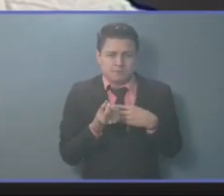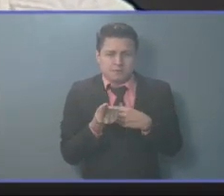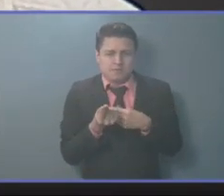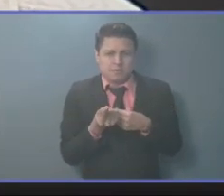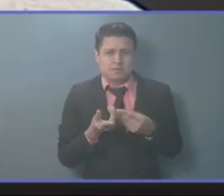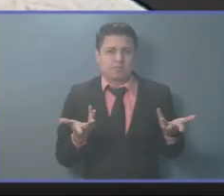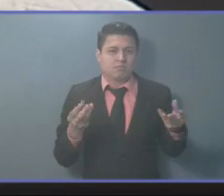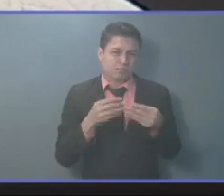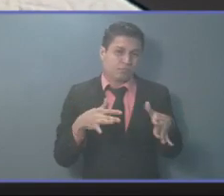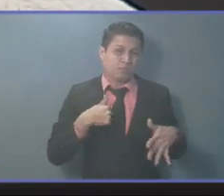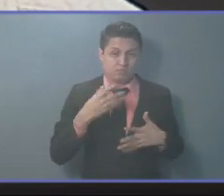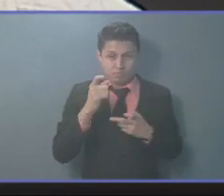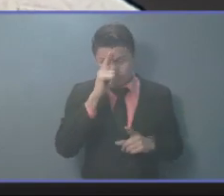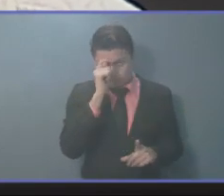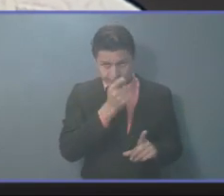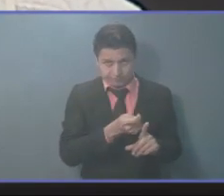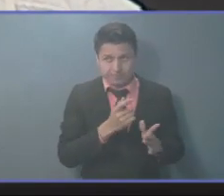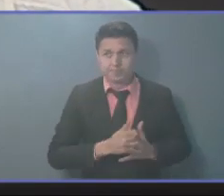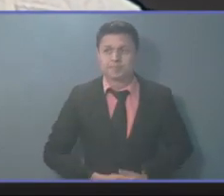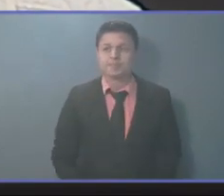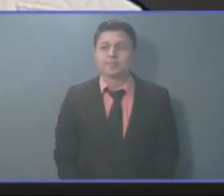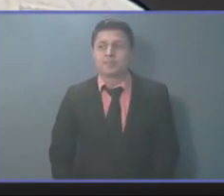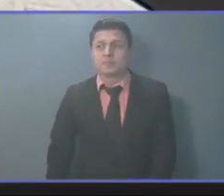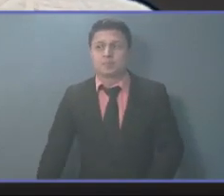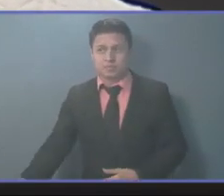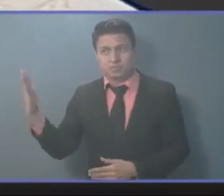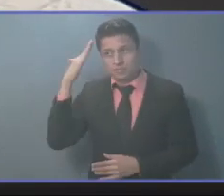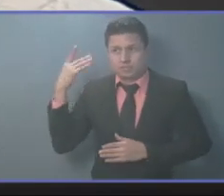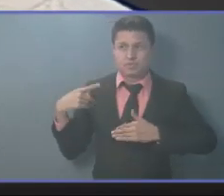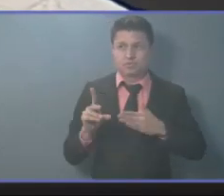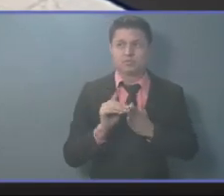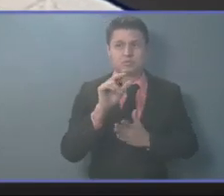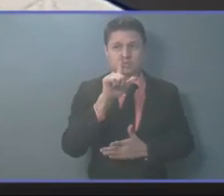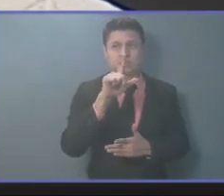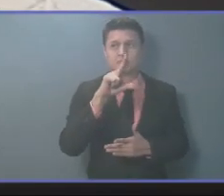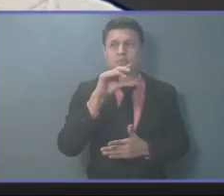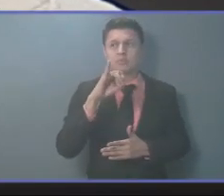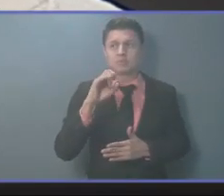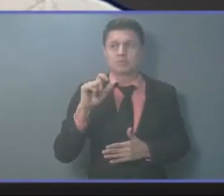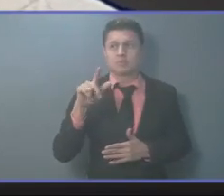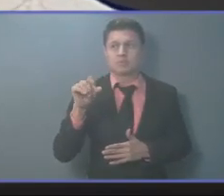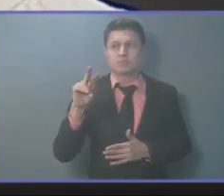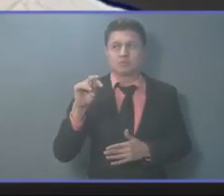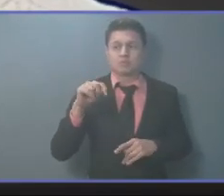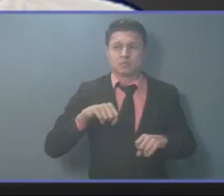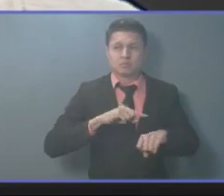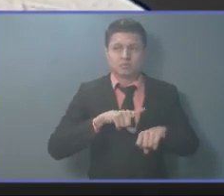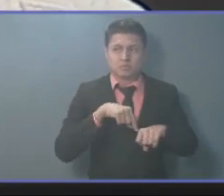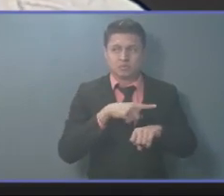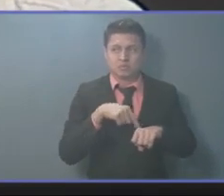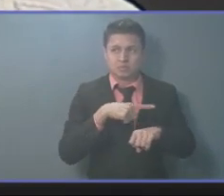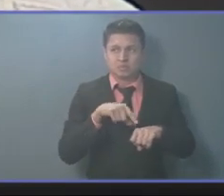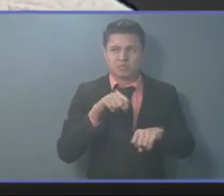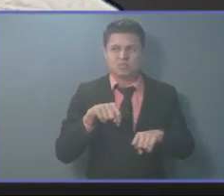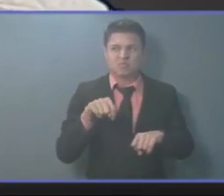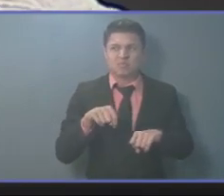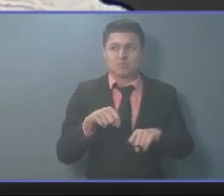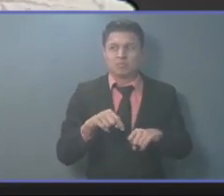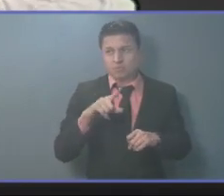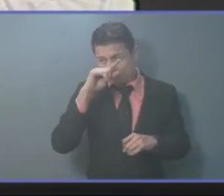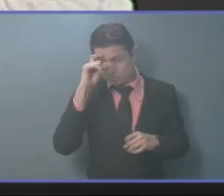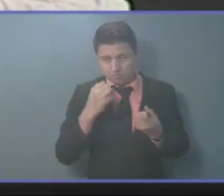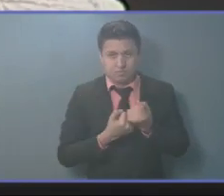Yo quiero reconocer a la diputada Lucy de León que se ha quedado hasta estas horas para ser